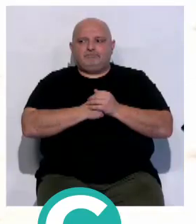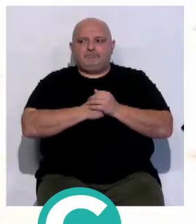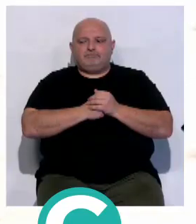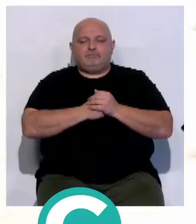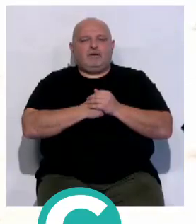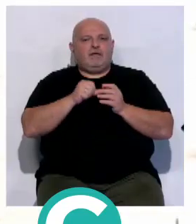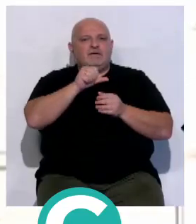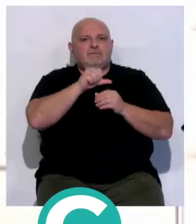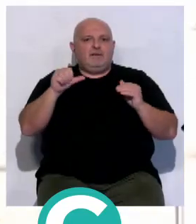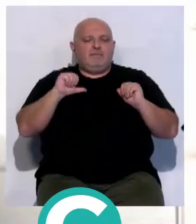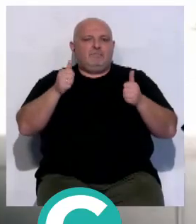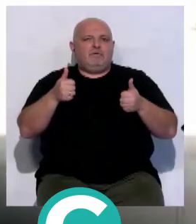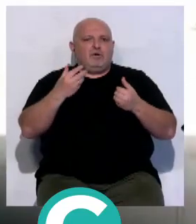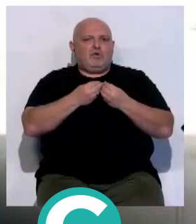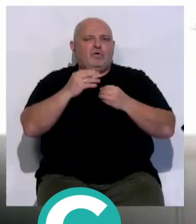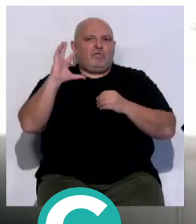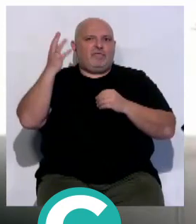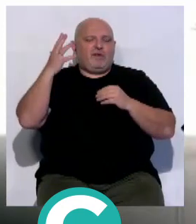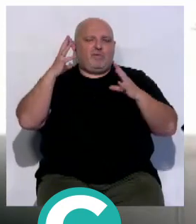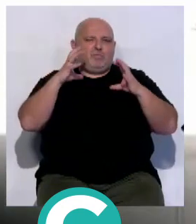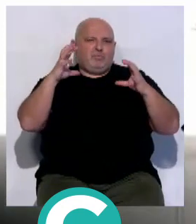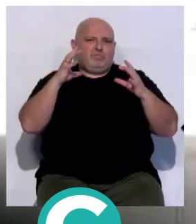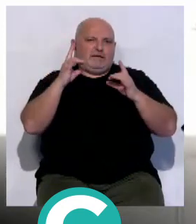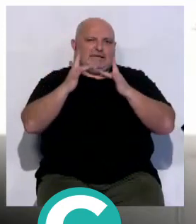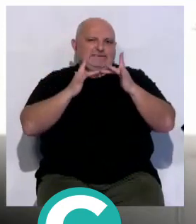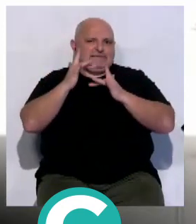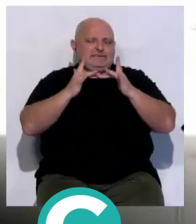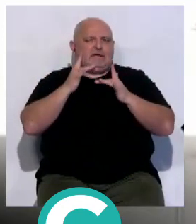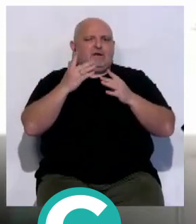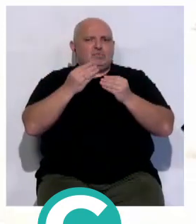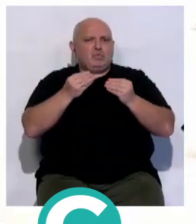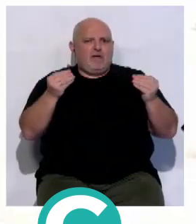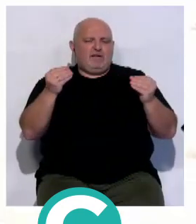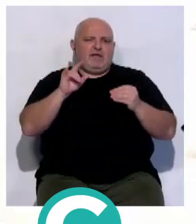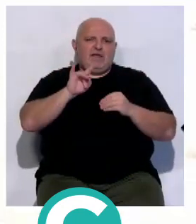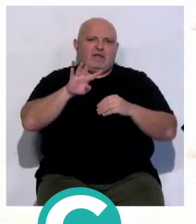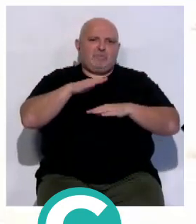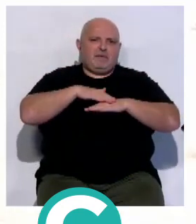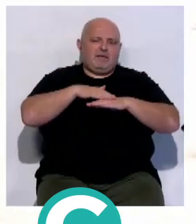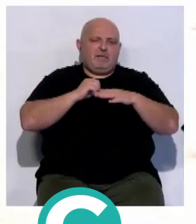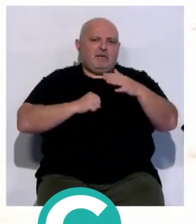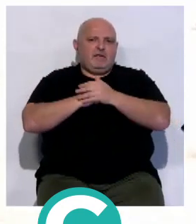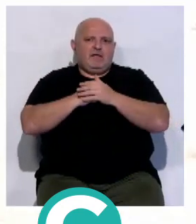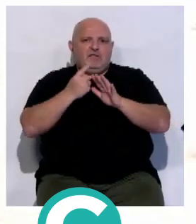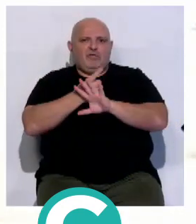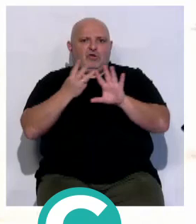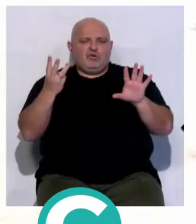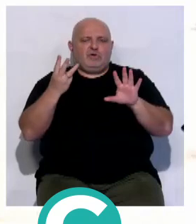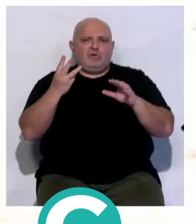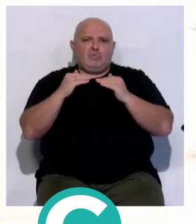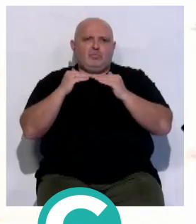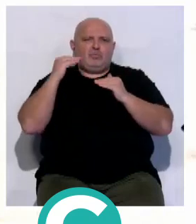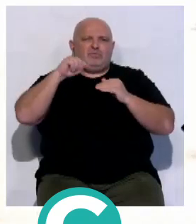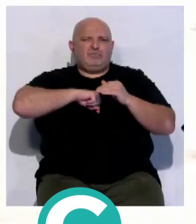La semana ha comenzado con cielos cubiertos y temperaturas suaves, con una mínima de 14 grados y una máxima de 18 y una